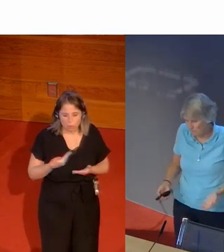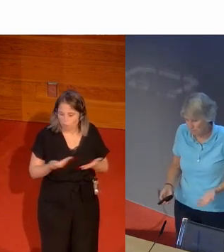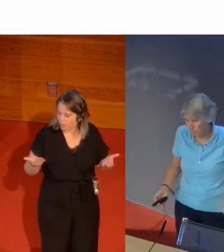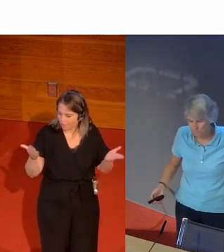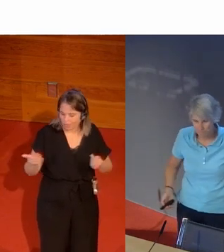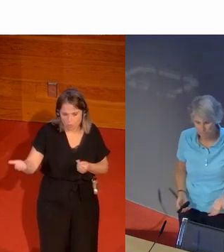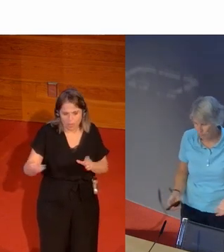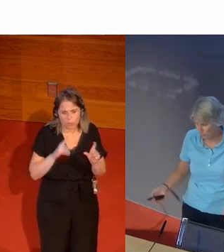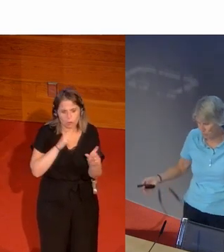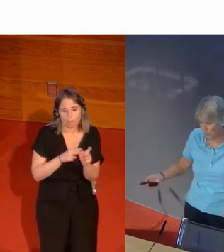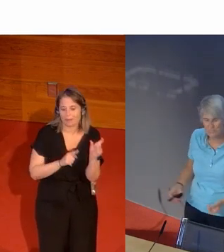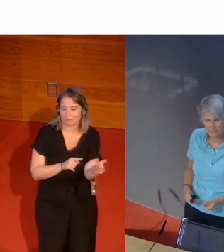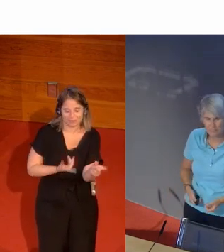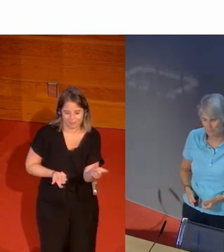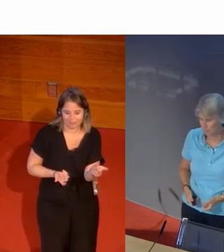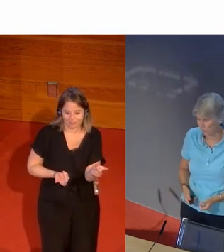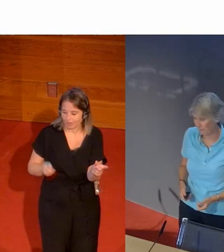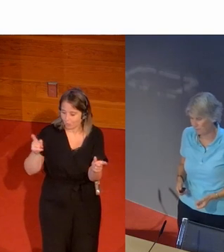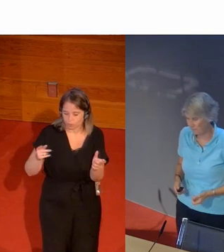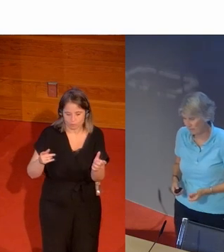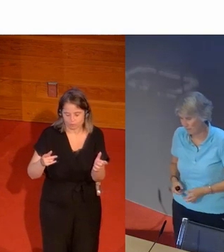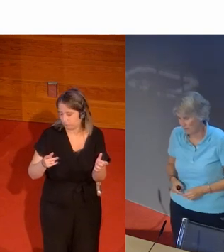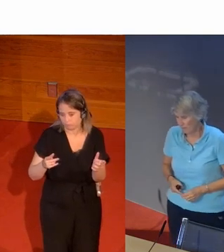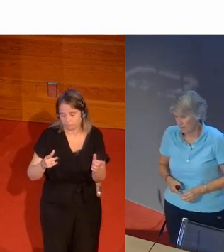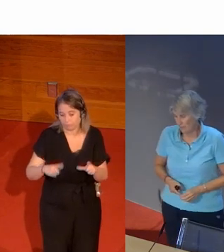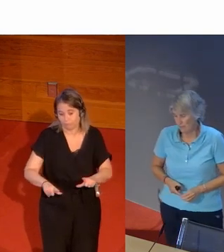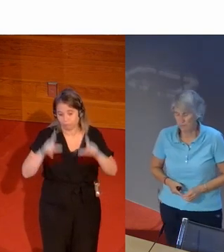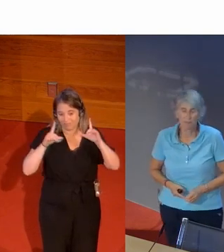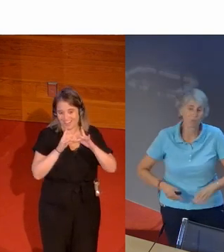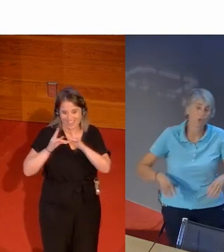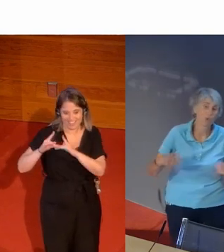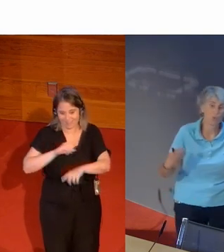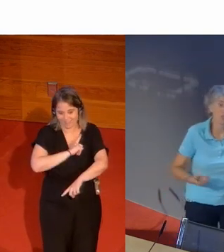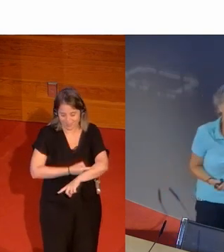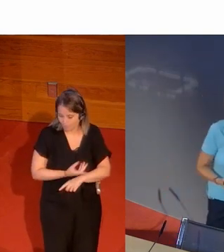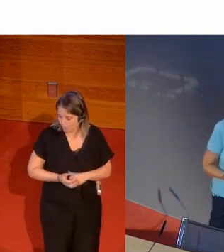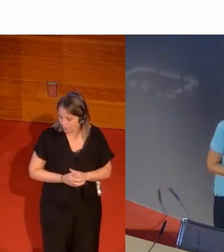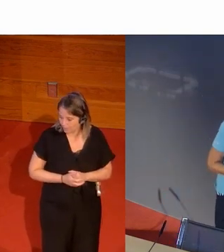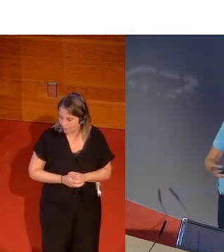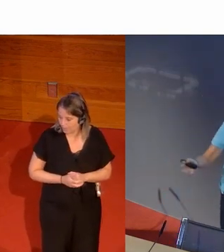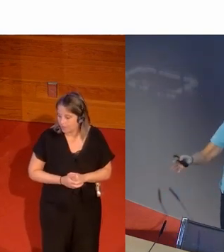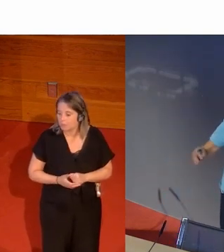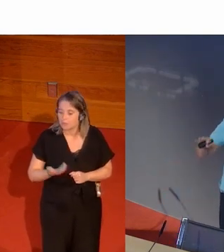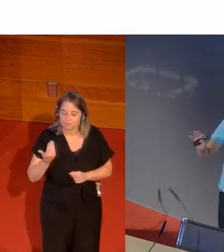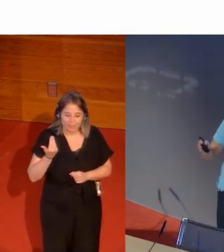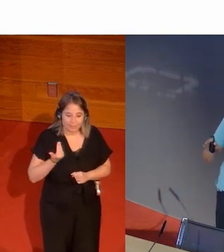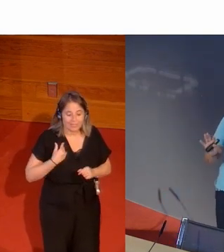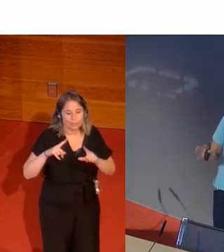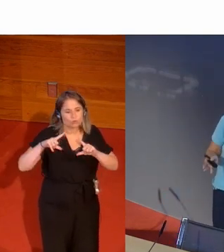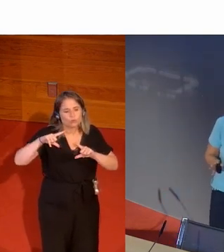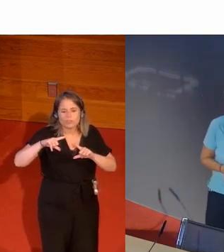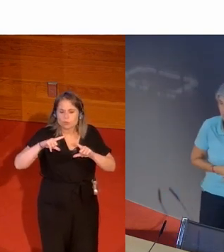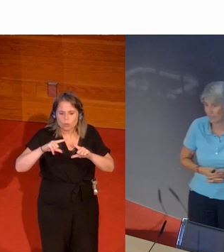caray son son estrellas del porte dices bueno cuatro años habrá pasado es verdad que Tokio fue un